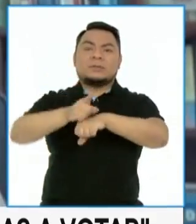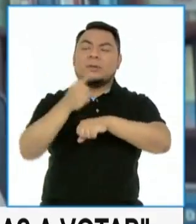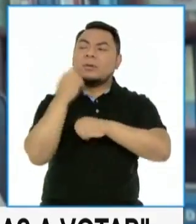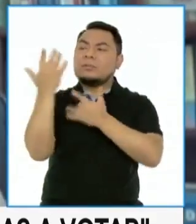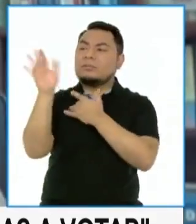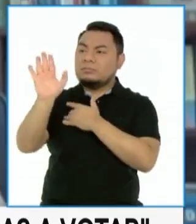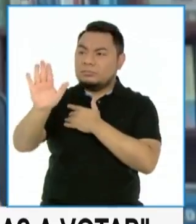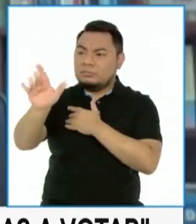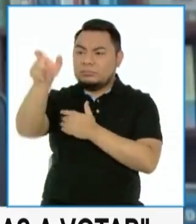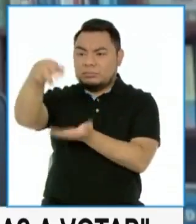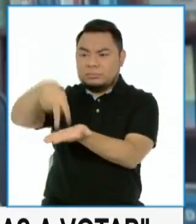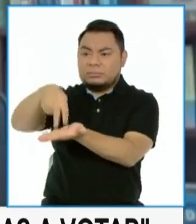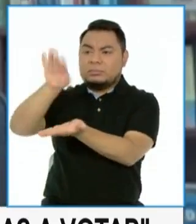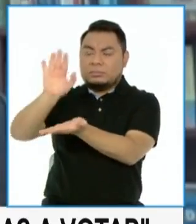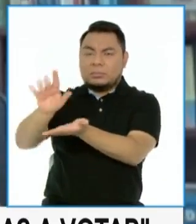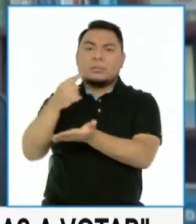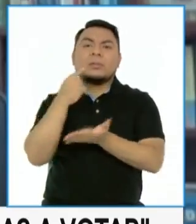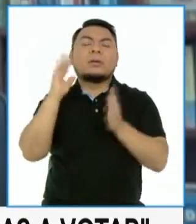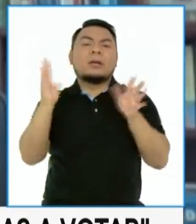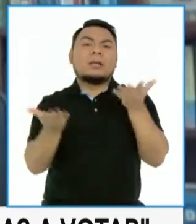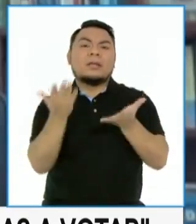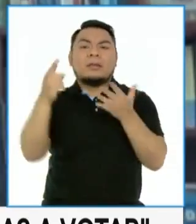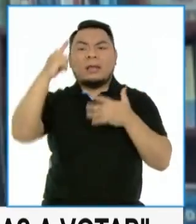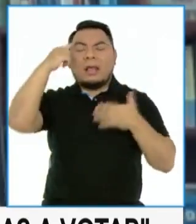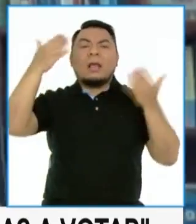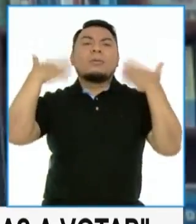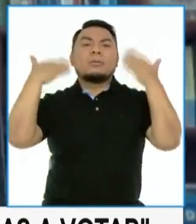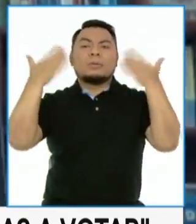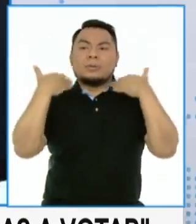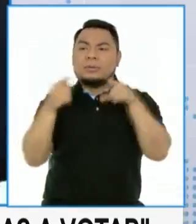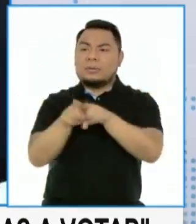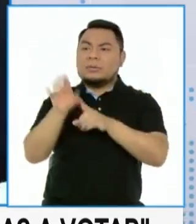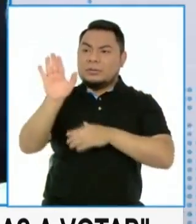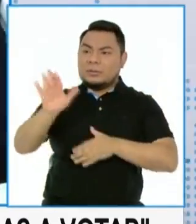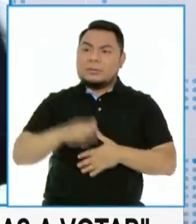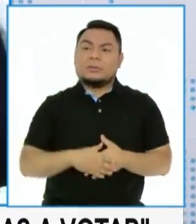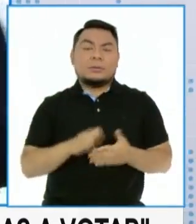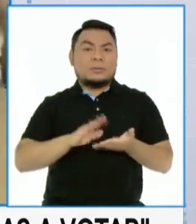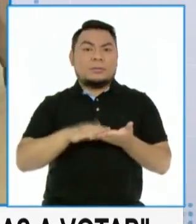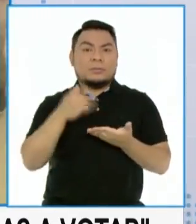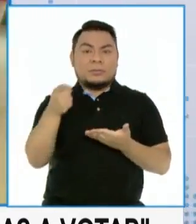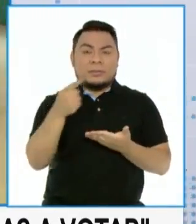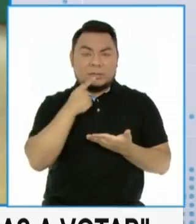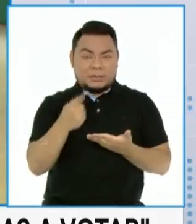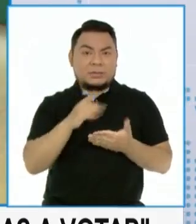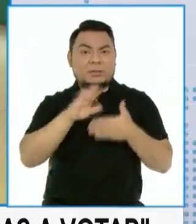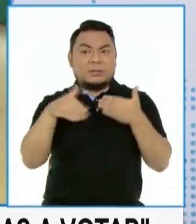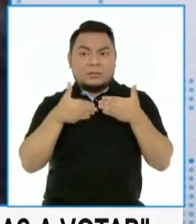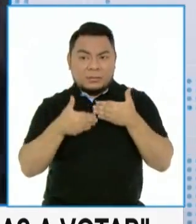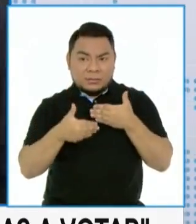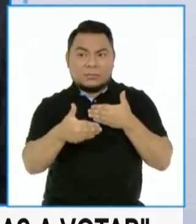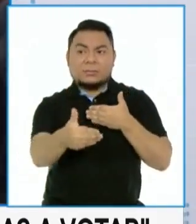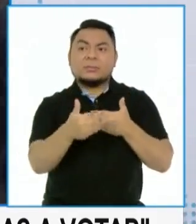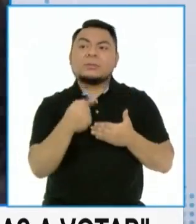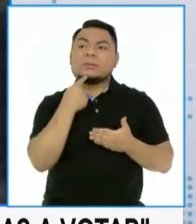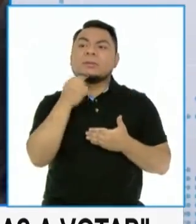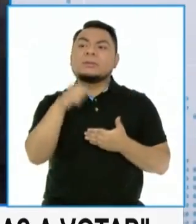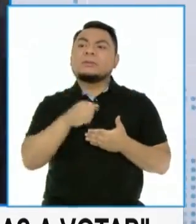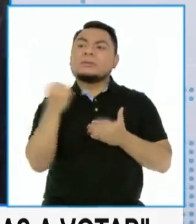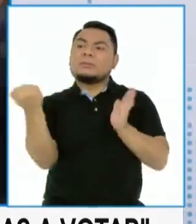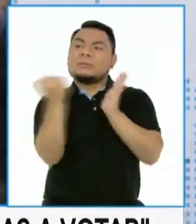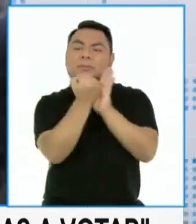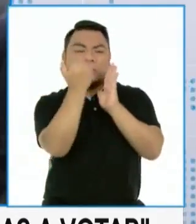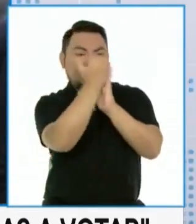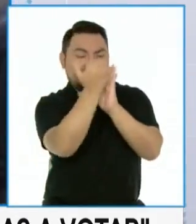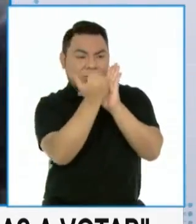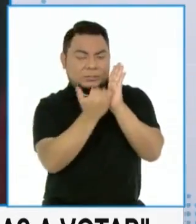quizás la persona haya estado un poquito acalorada. si después de esos 15 minutos persiste, lo registramos